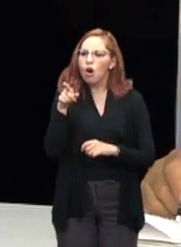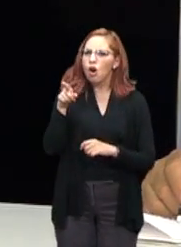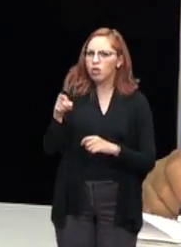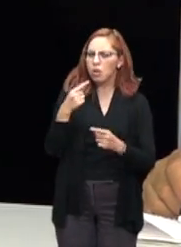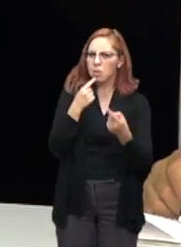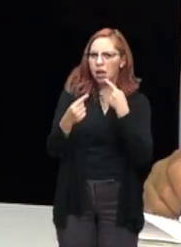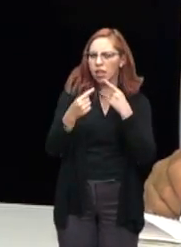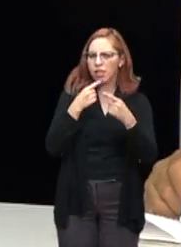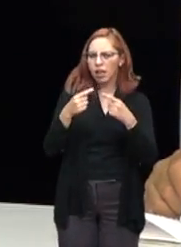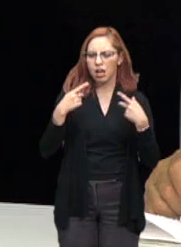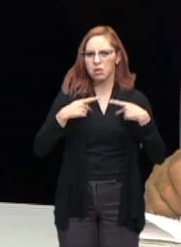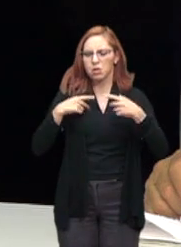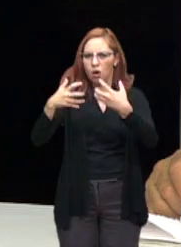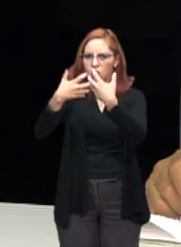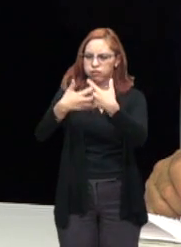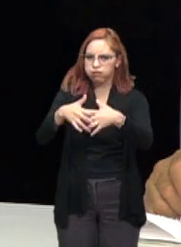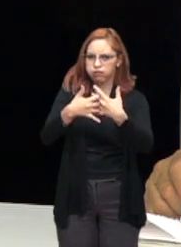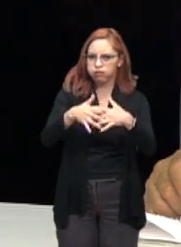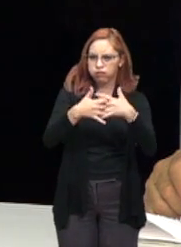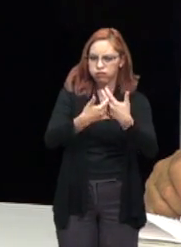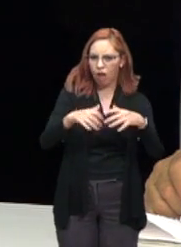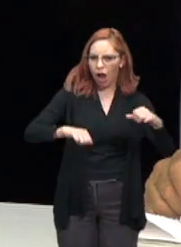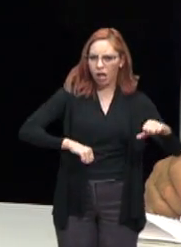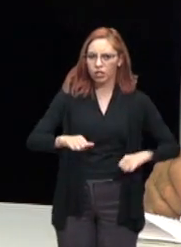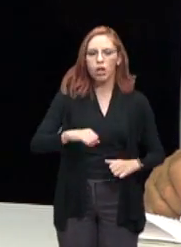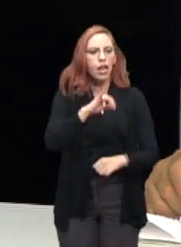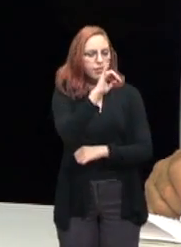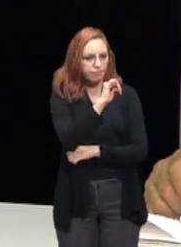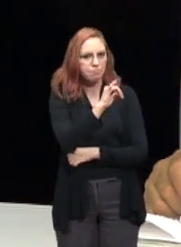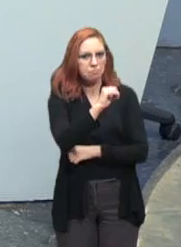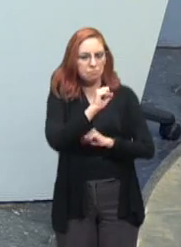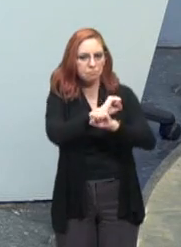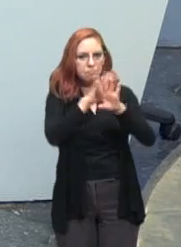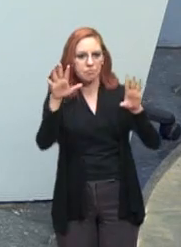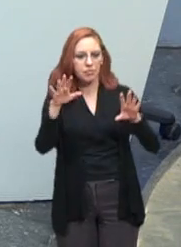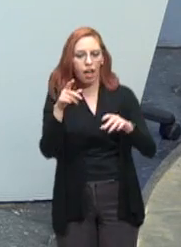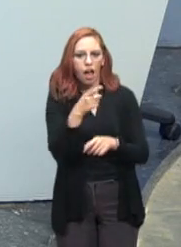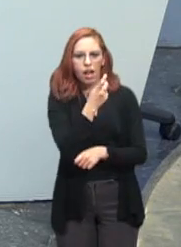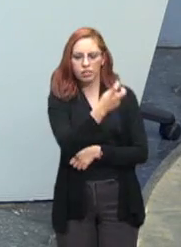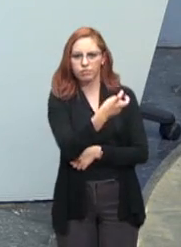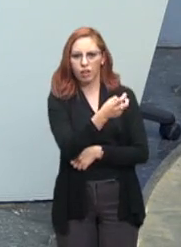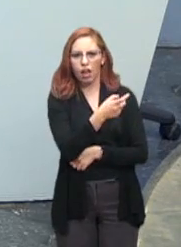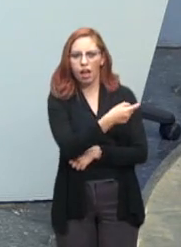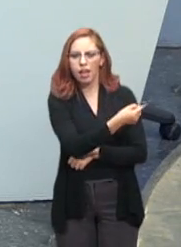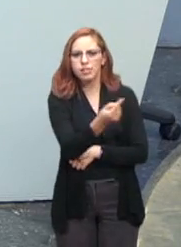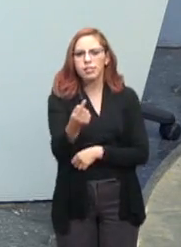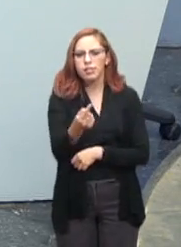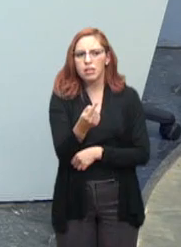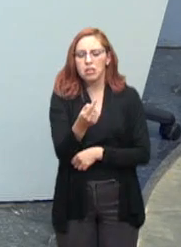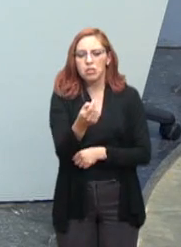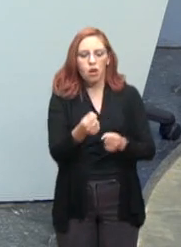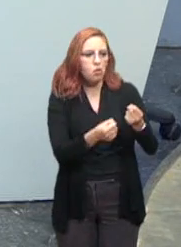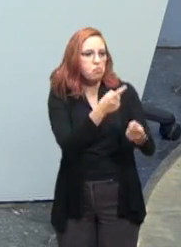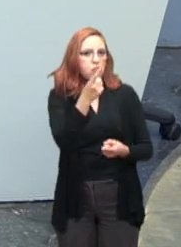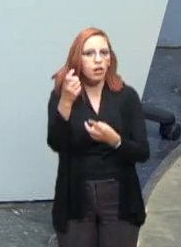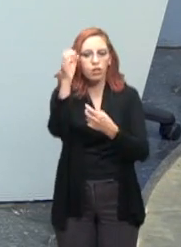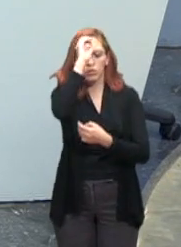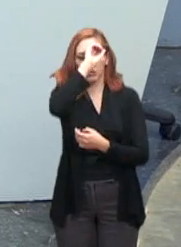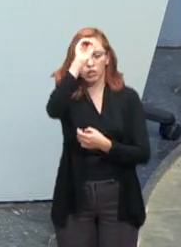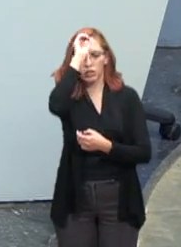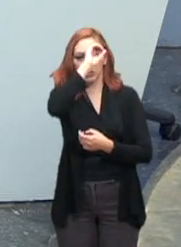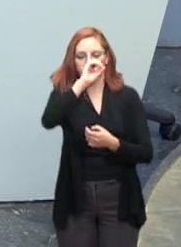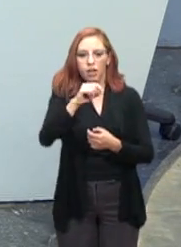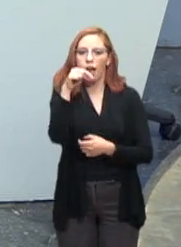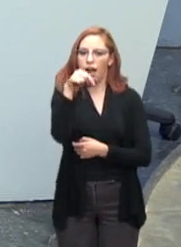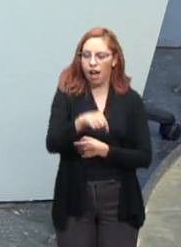sector empresarial, y hay reacciones sobre ello. Sí, claro, ellos tienen algunas opiniones que aquí les